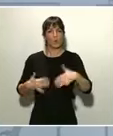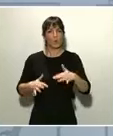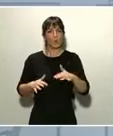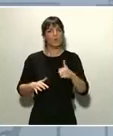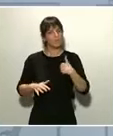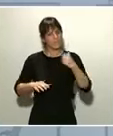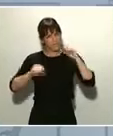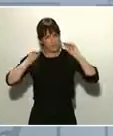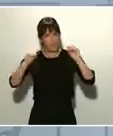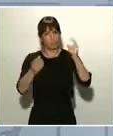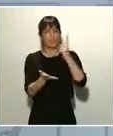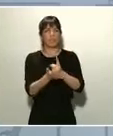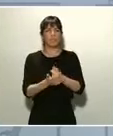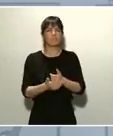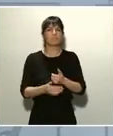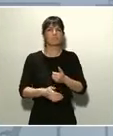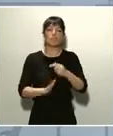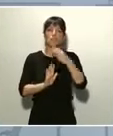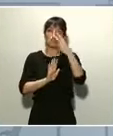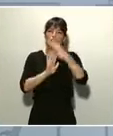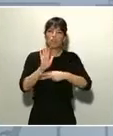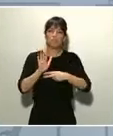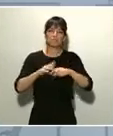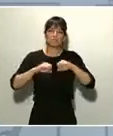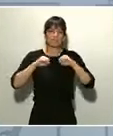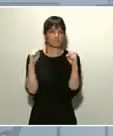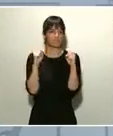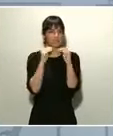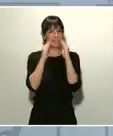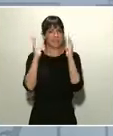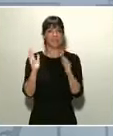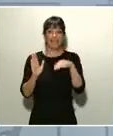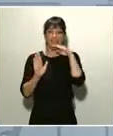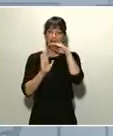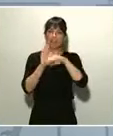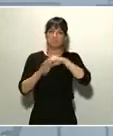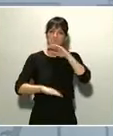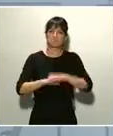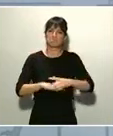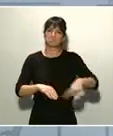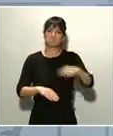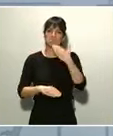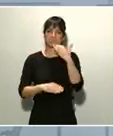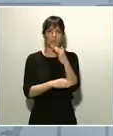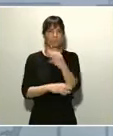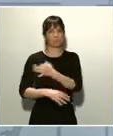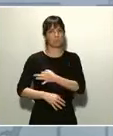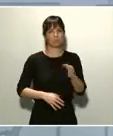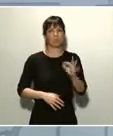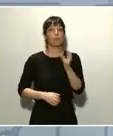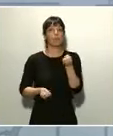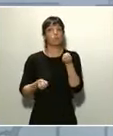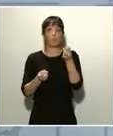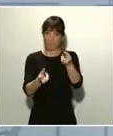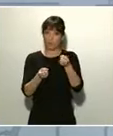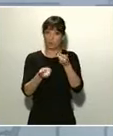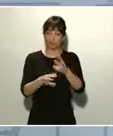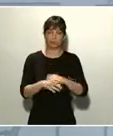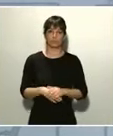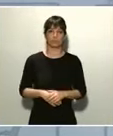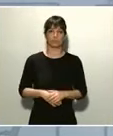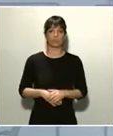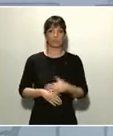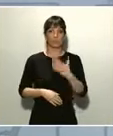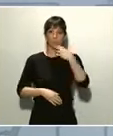nuevo, ejemplarmente las normas de confinamiento que se dictaron. Y quiero expresarlo en cifras. Por ejemplo, en reducción de desplazamientos,